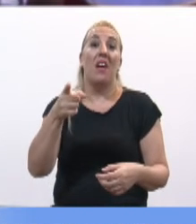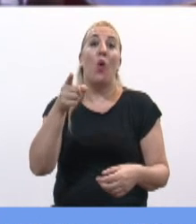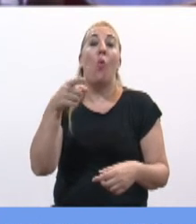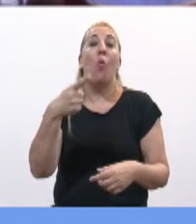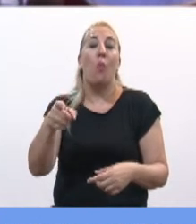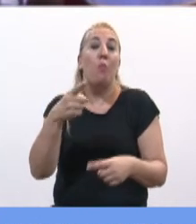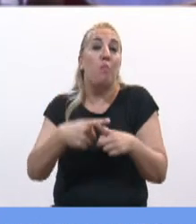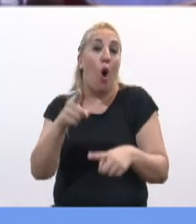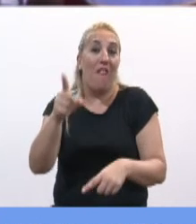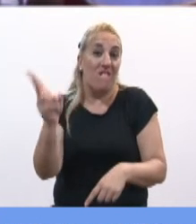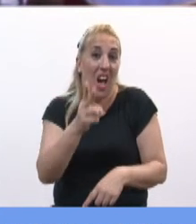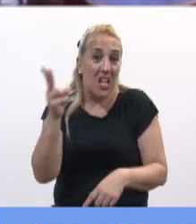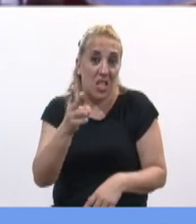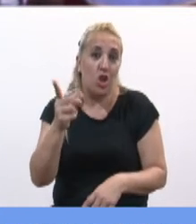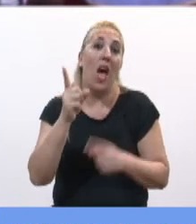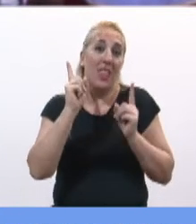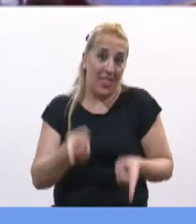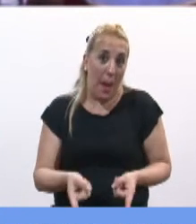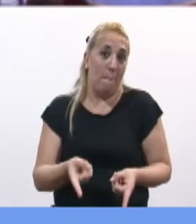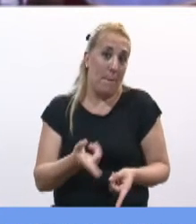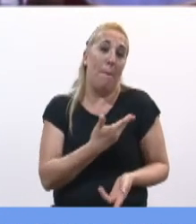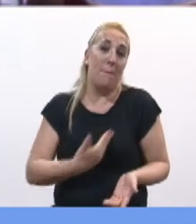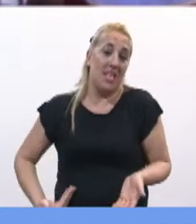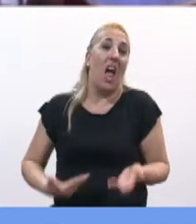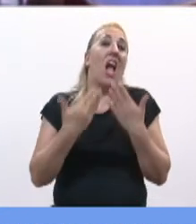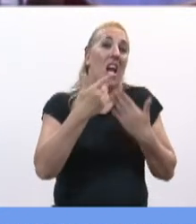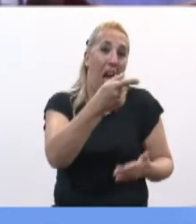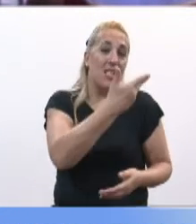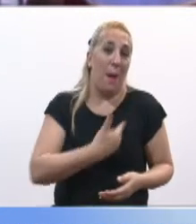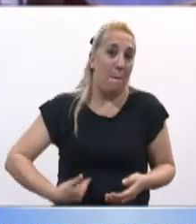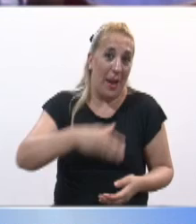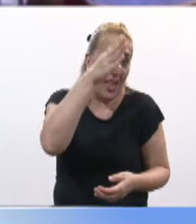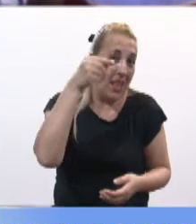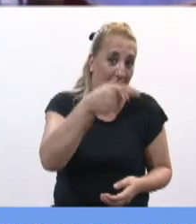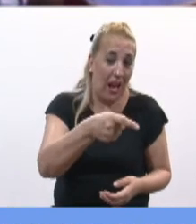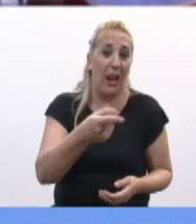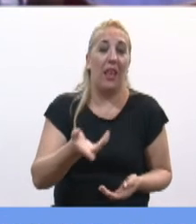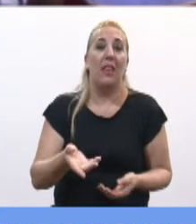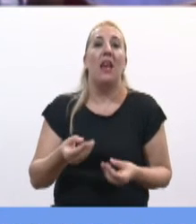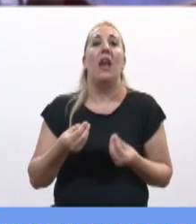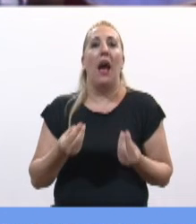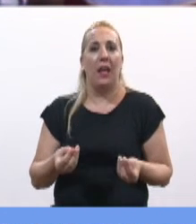también, la presidencia, y le agradezco, señora presidenta, ha adherido a algo.